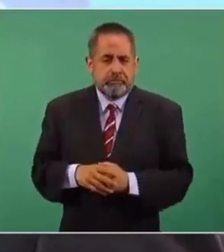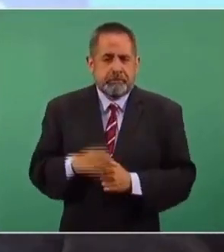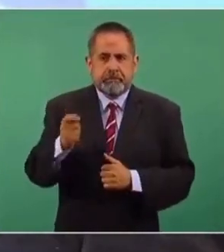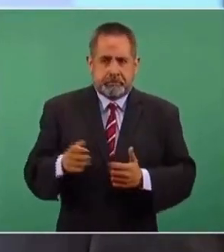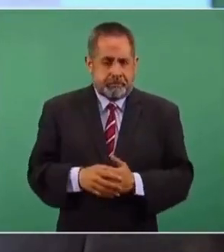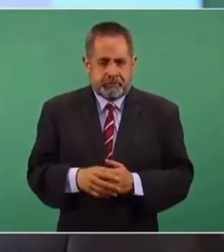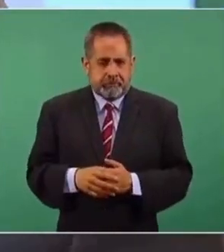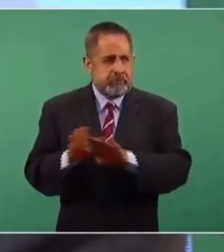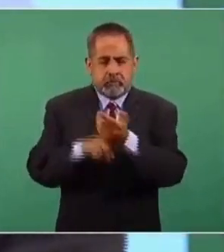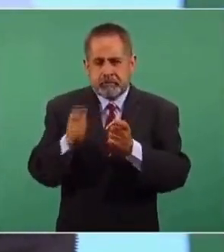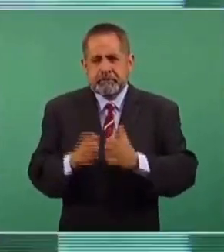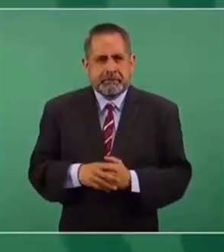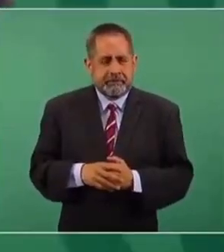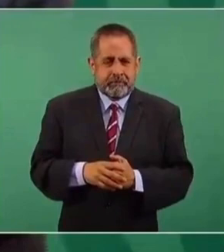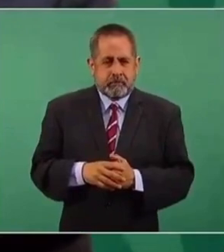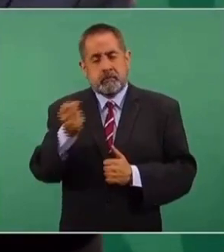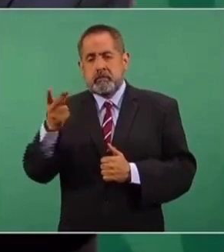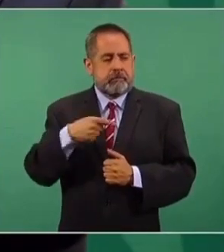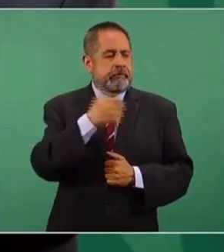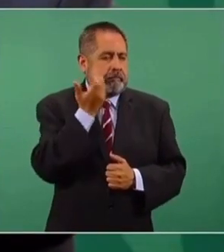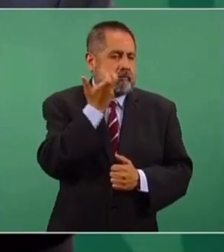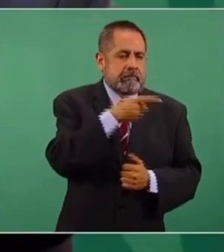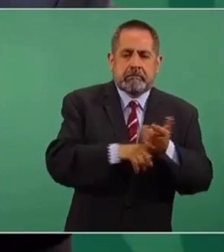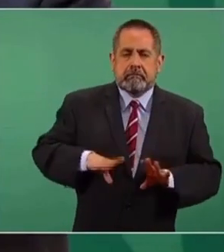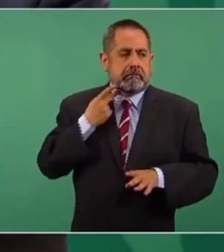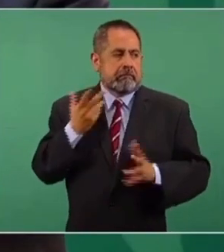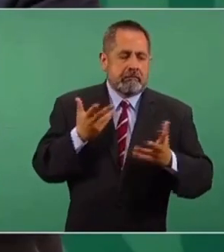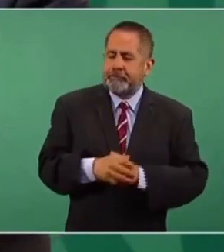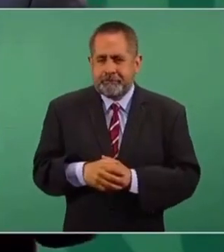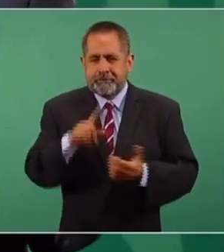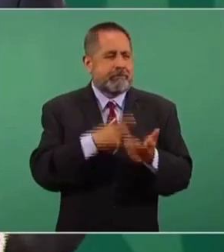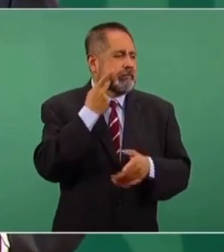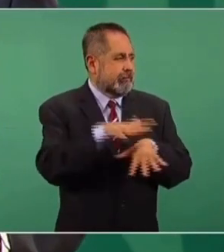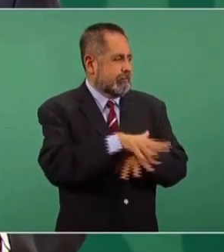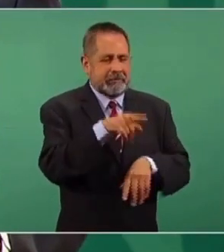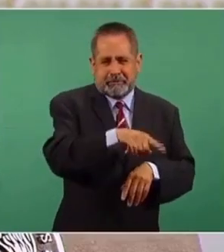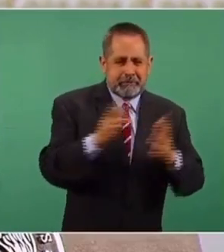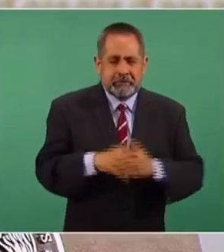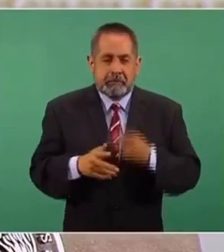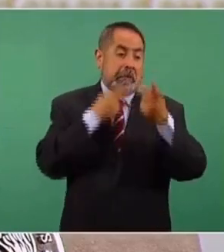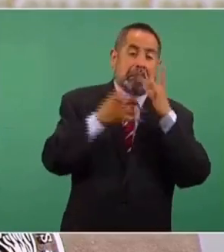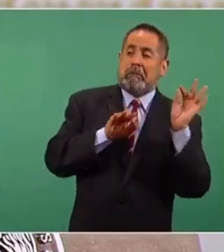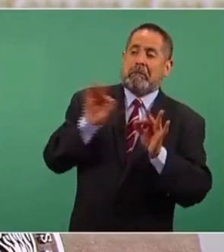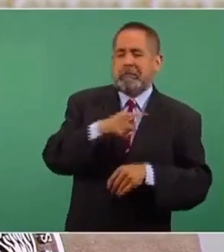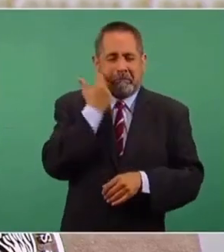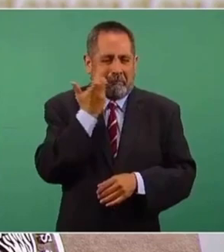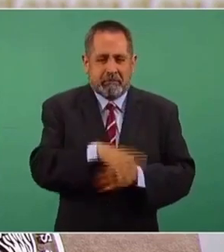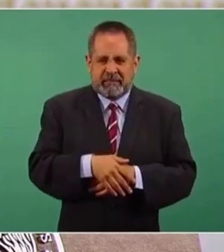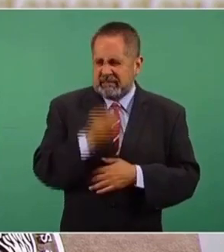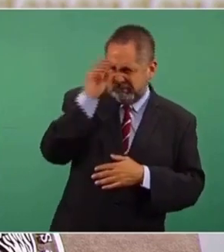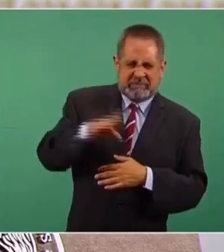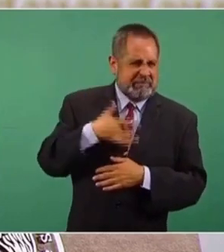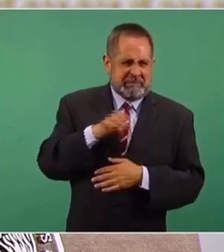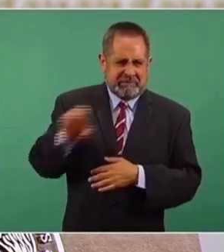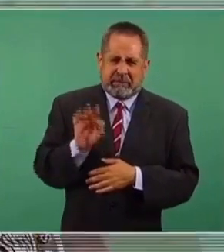Nada más que como hay intereses políticos, hay politiquería, grilla, cizaña,